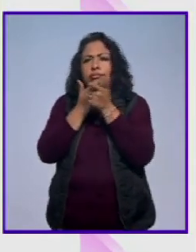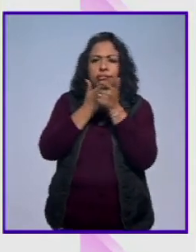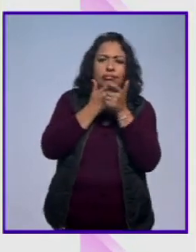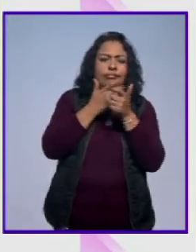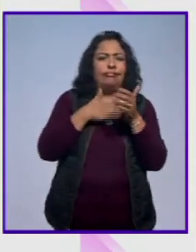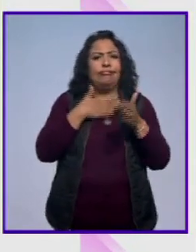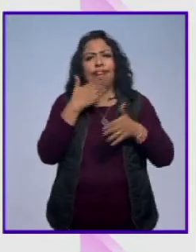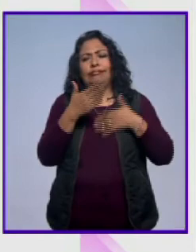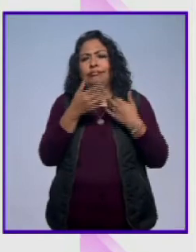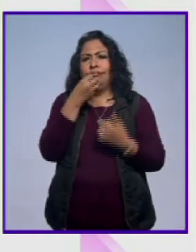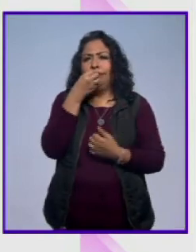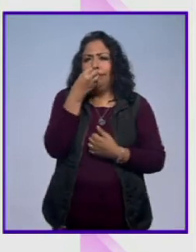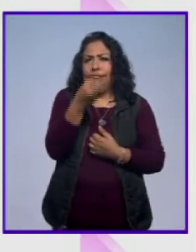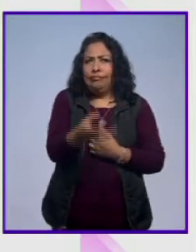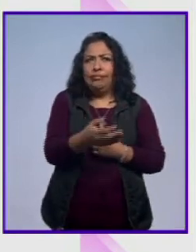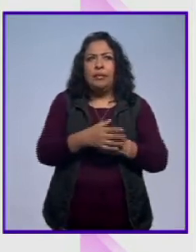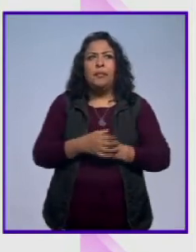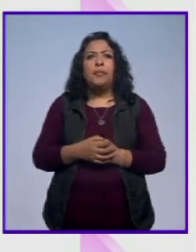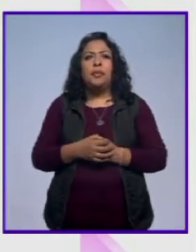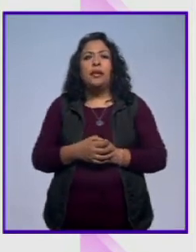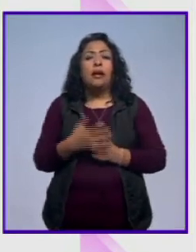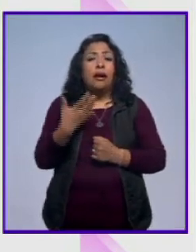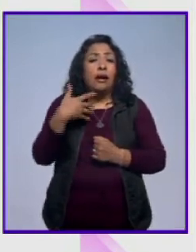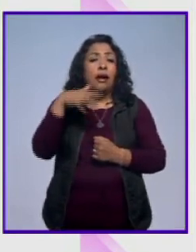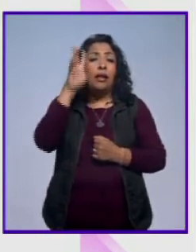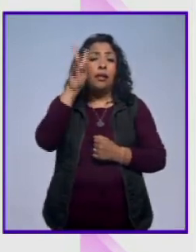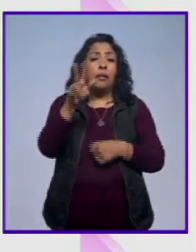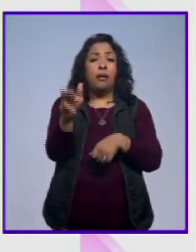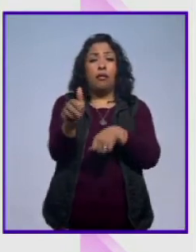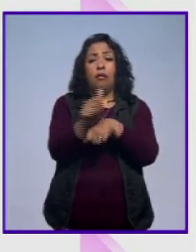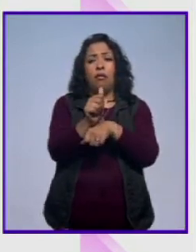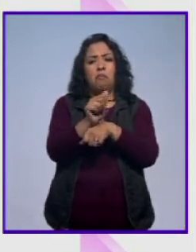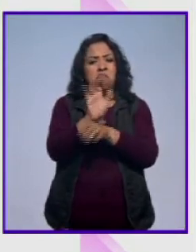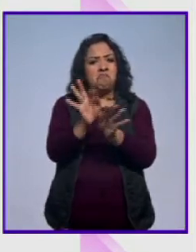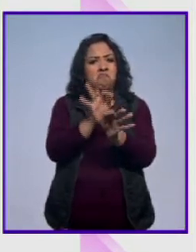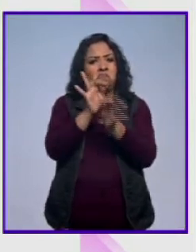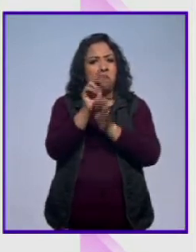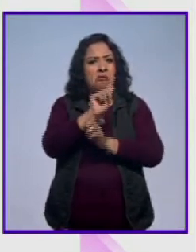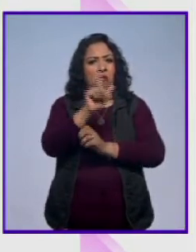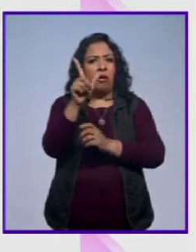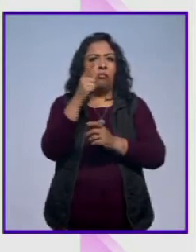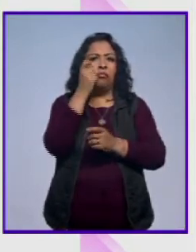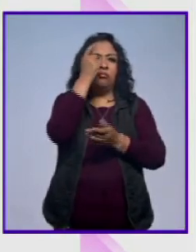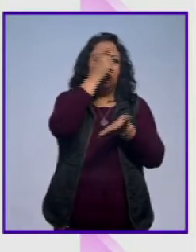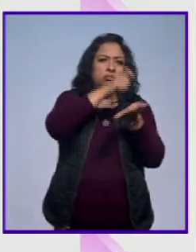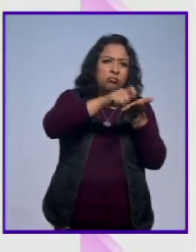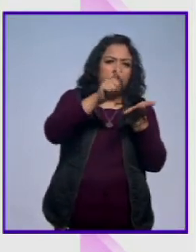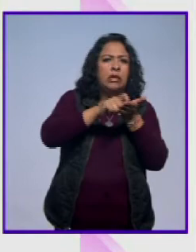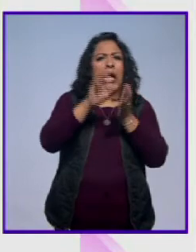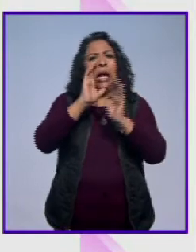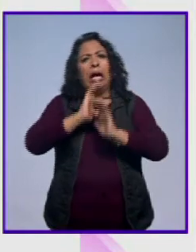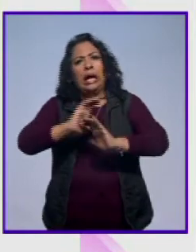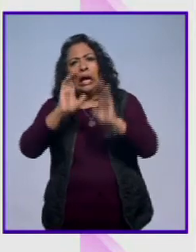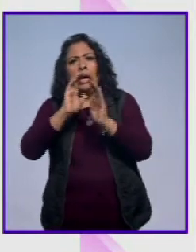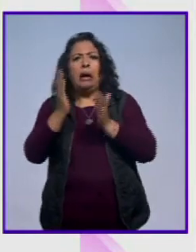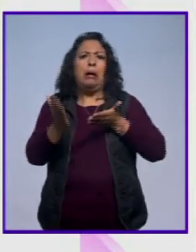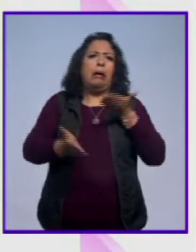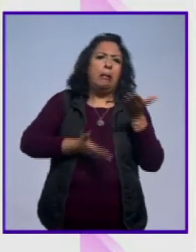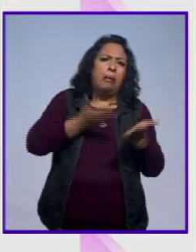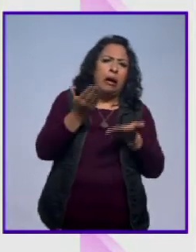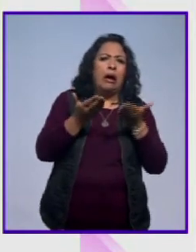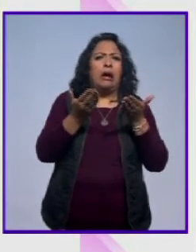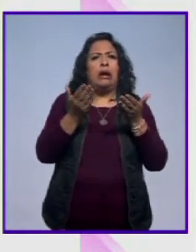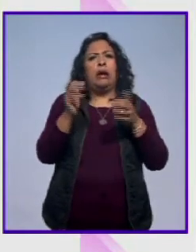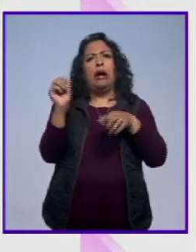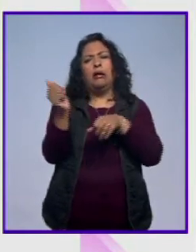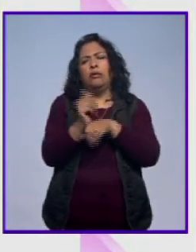gozar con ellos eran artistas muy completos lo mismo eran compositores que cantantes que bailarines que